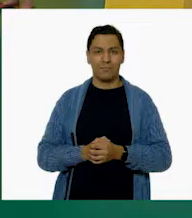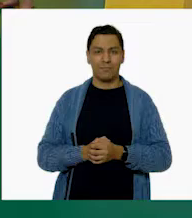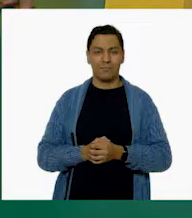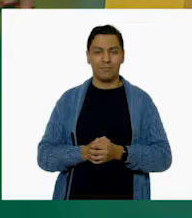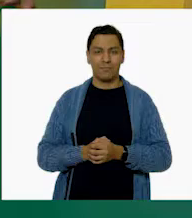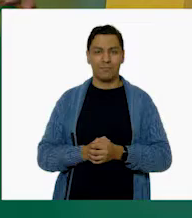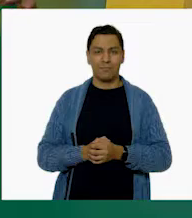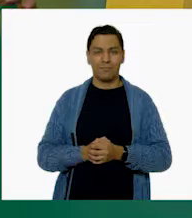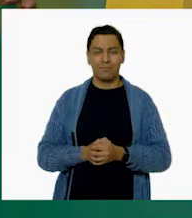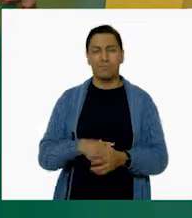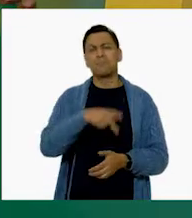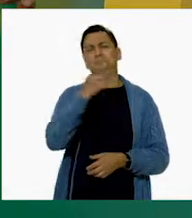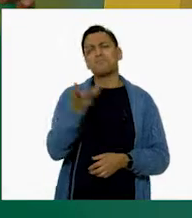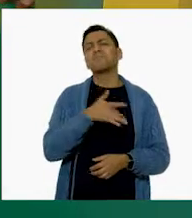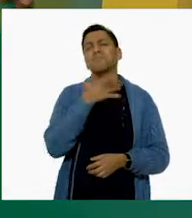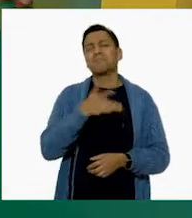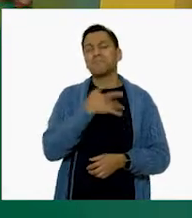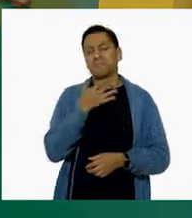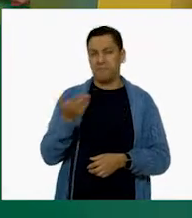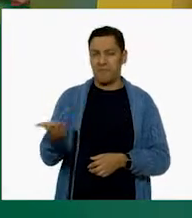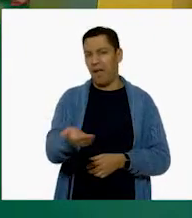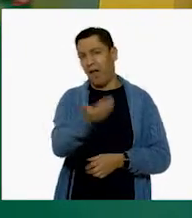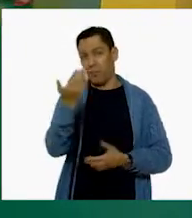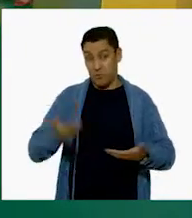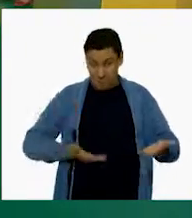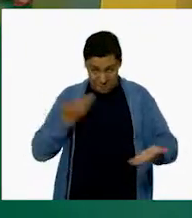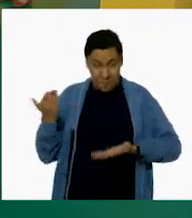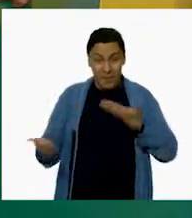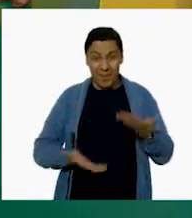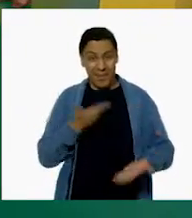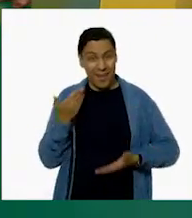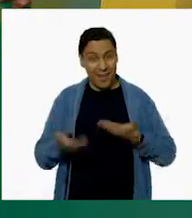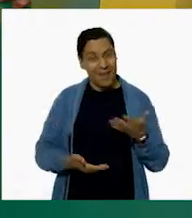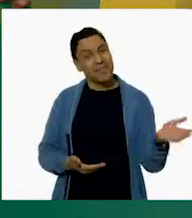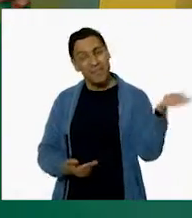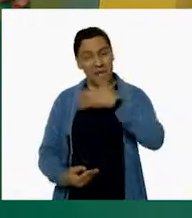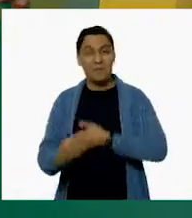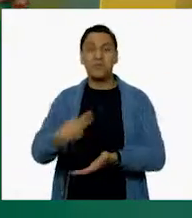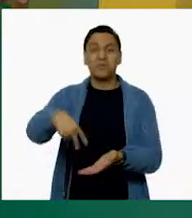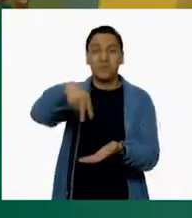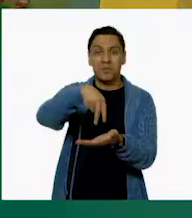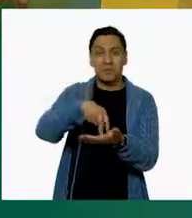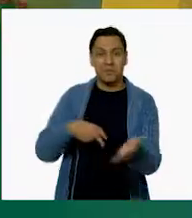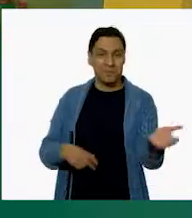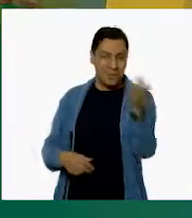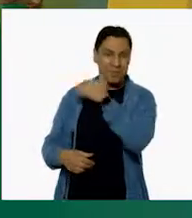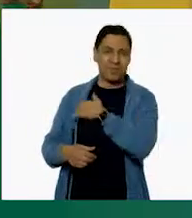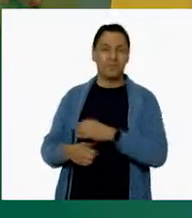¿Qué les parece si bailamos un poquito? Sí, sí, ¡Saltar!